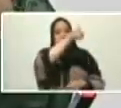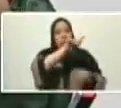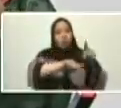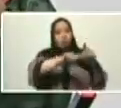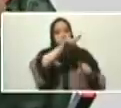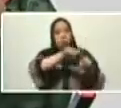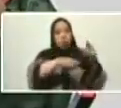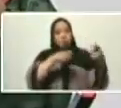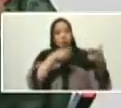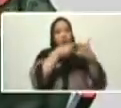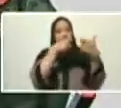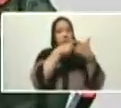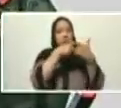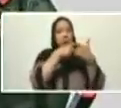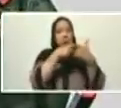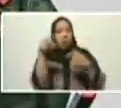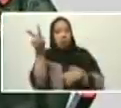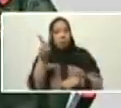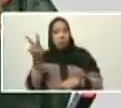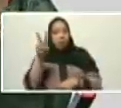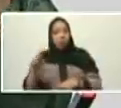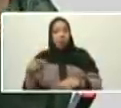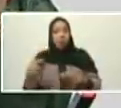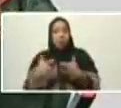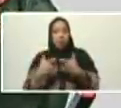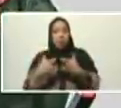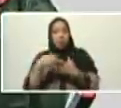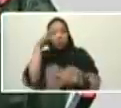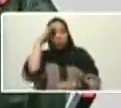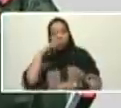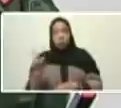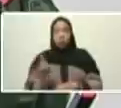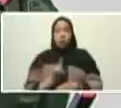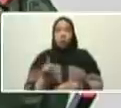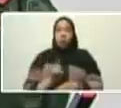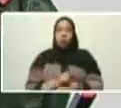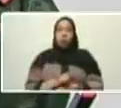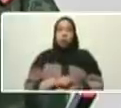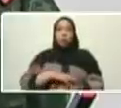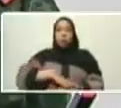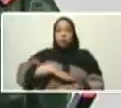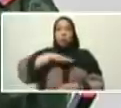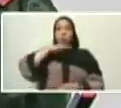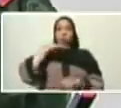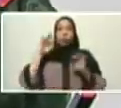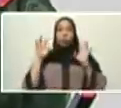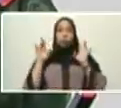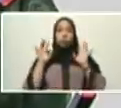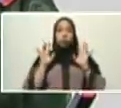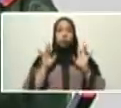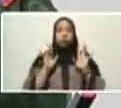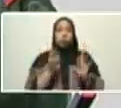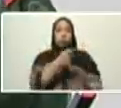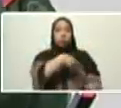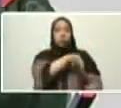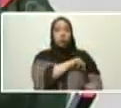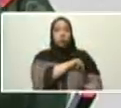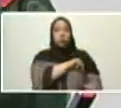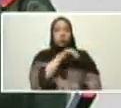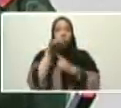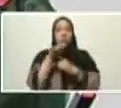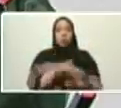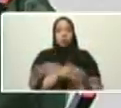momento, y no fue impedimento la cantidad en número del ejército realista para que conquistara